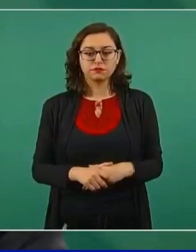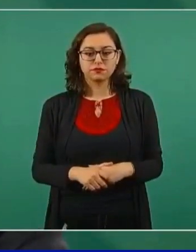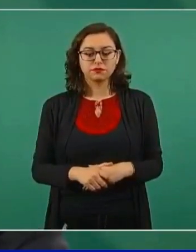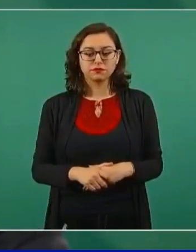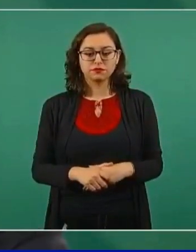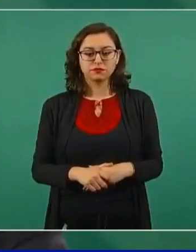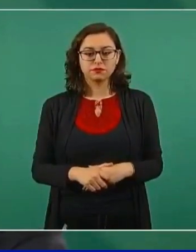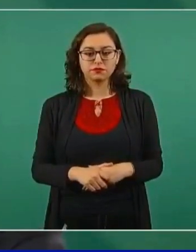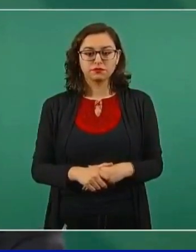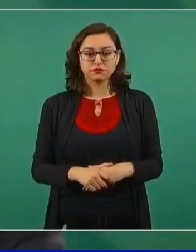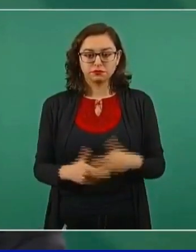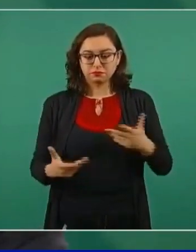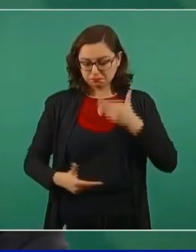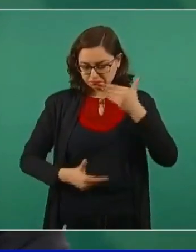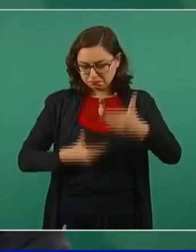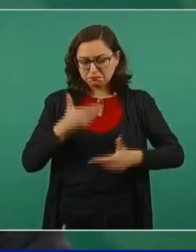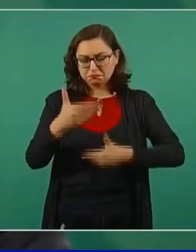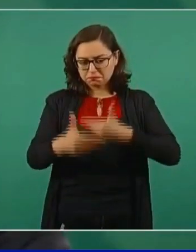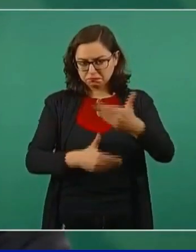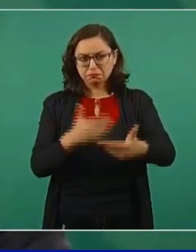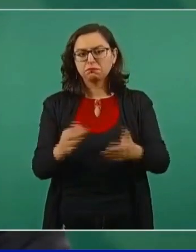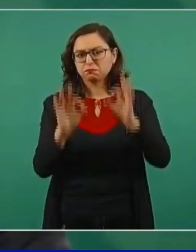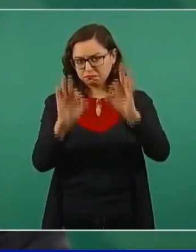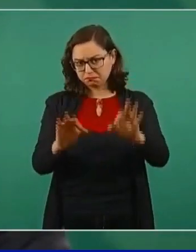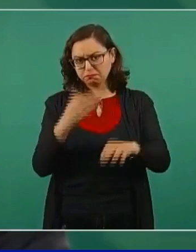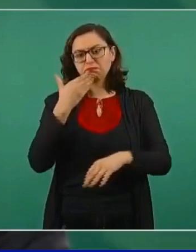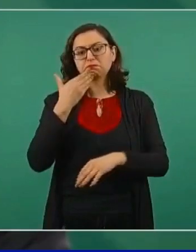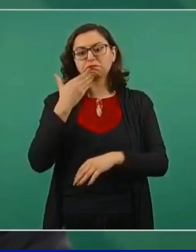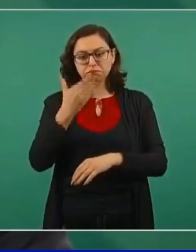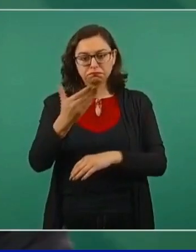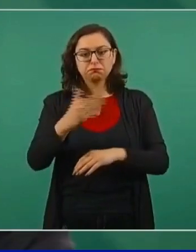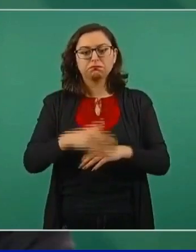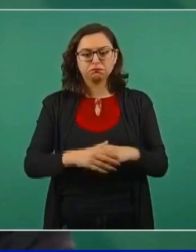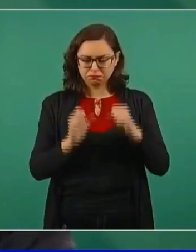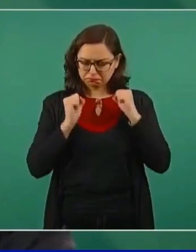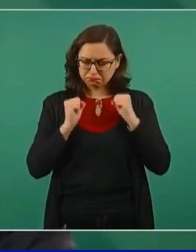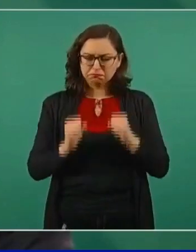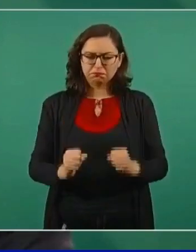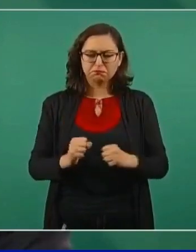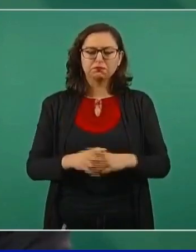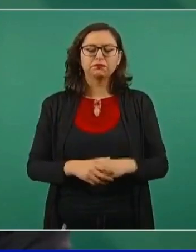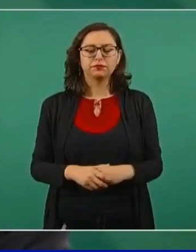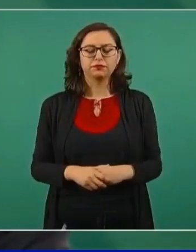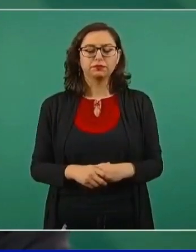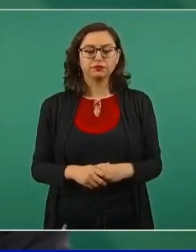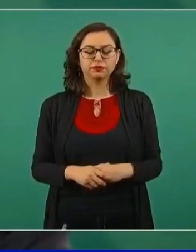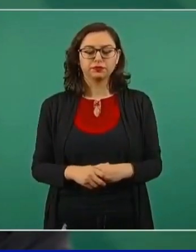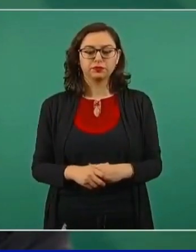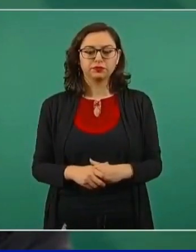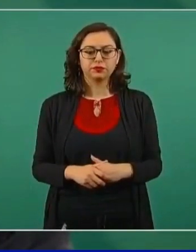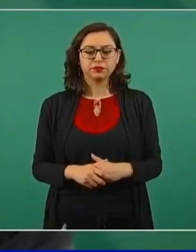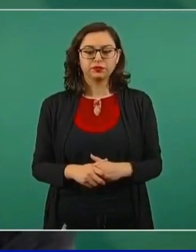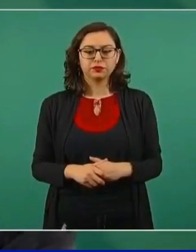Van a salir bien las cosas y